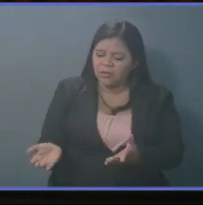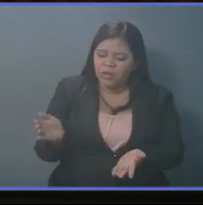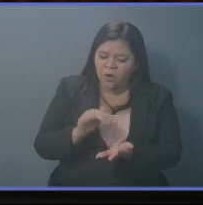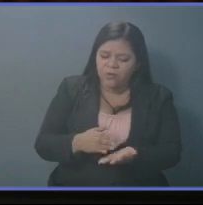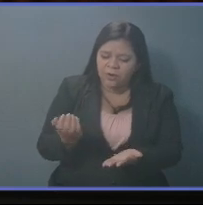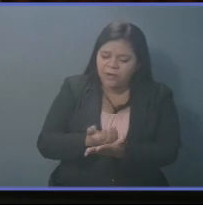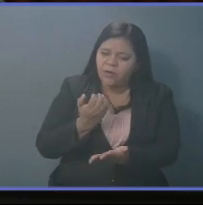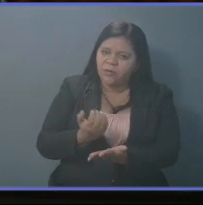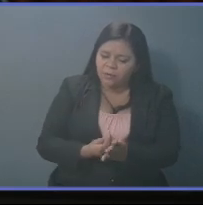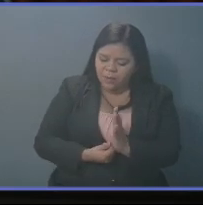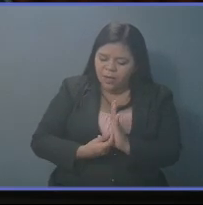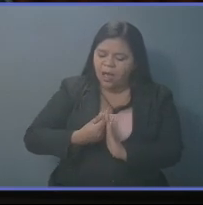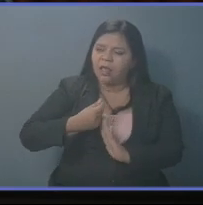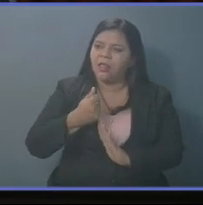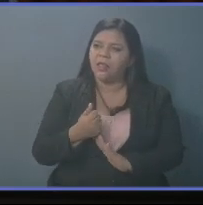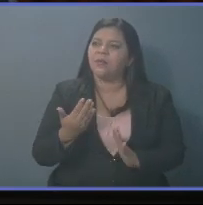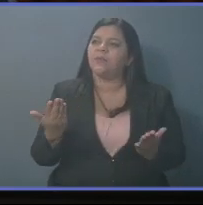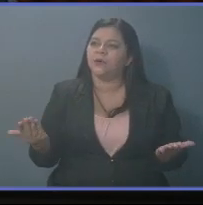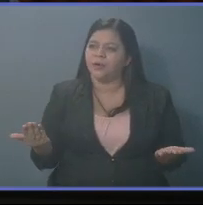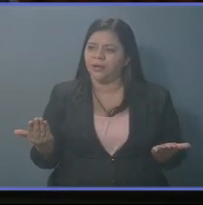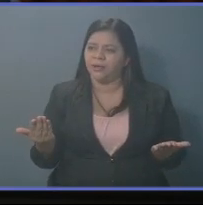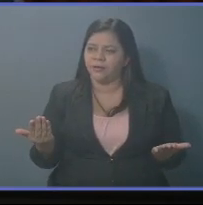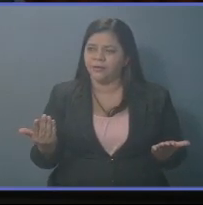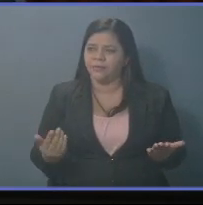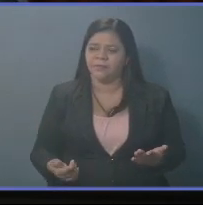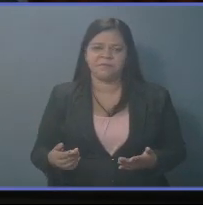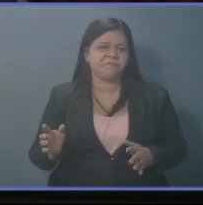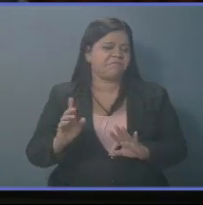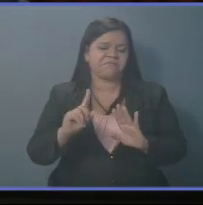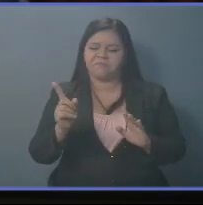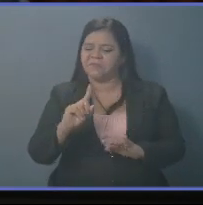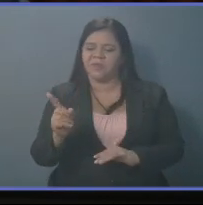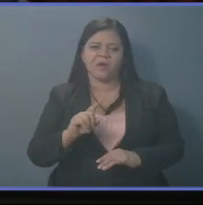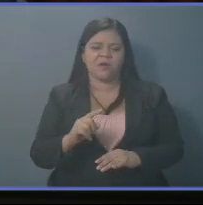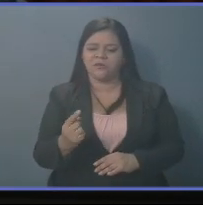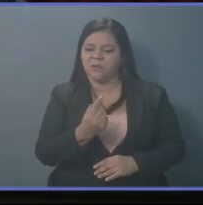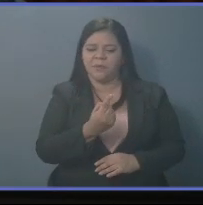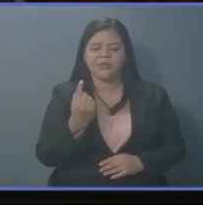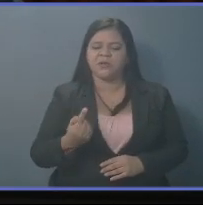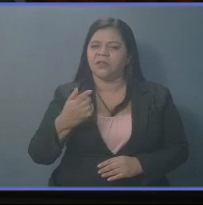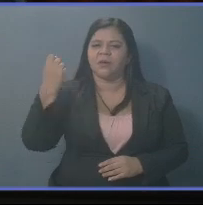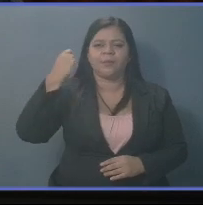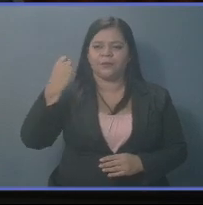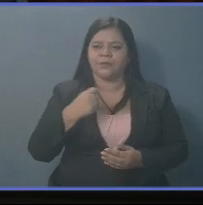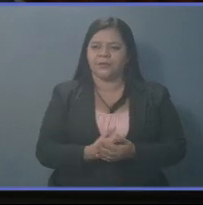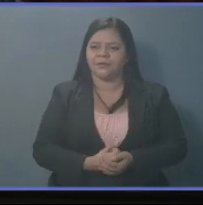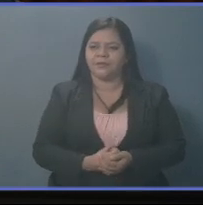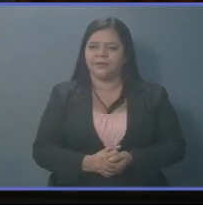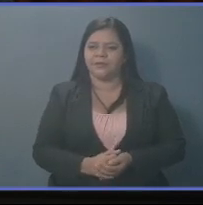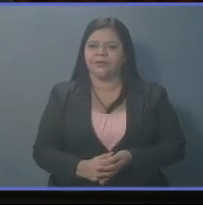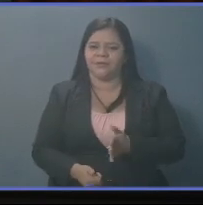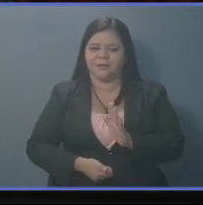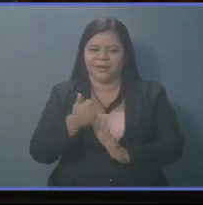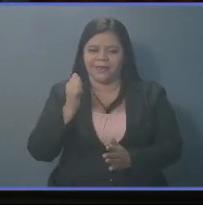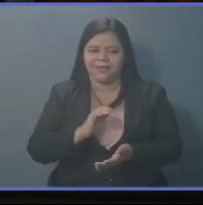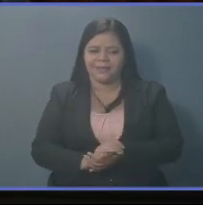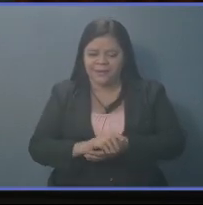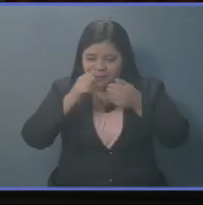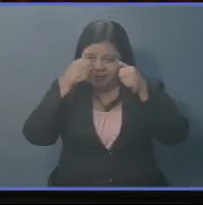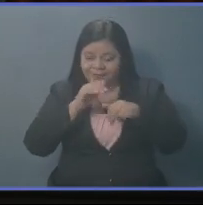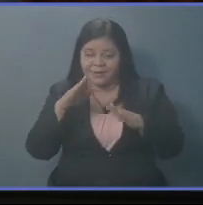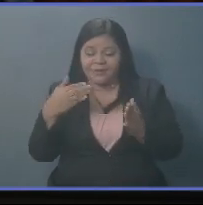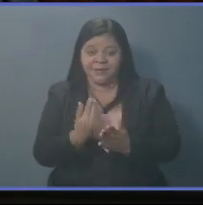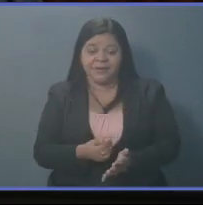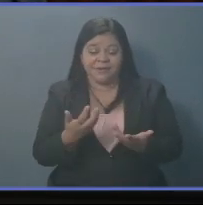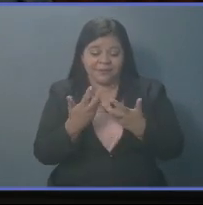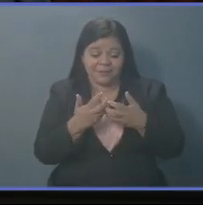económica que viene? Porque precisamente no son sectores importantes. Pero quiero que sepa que los